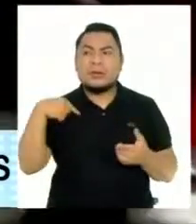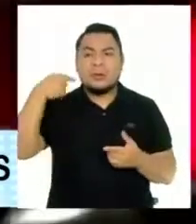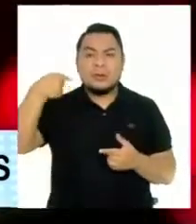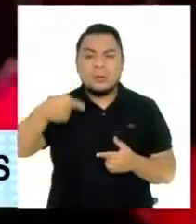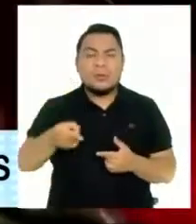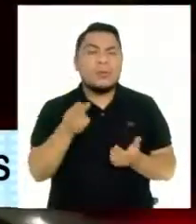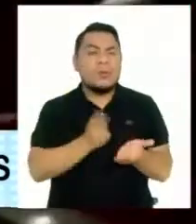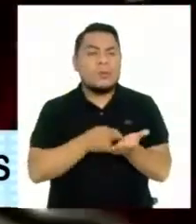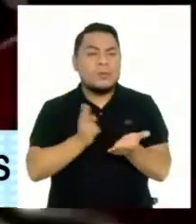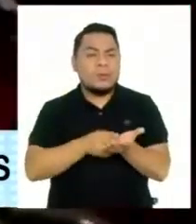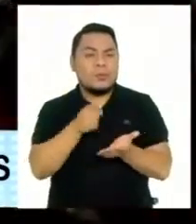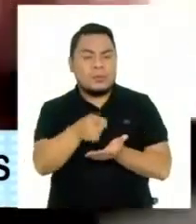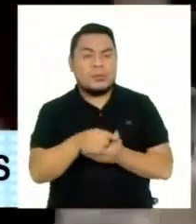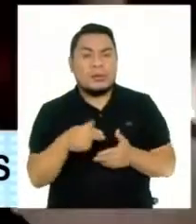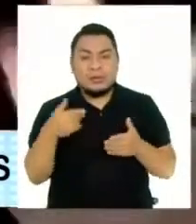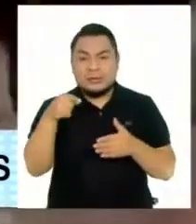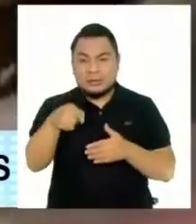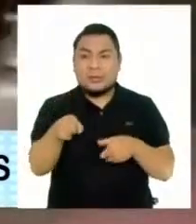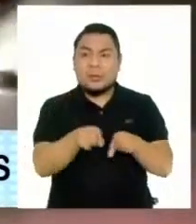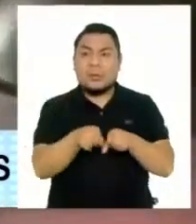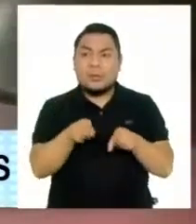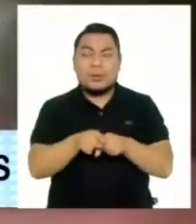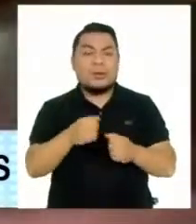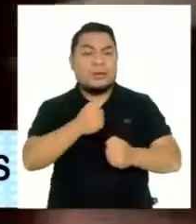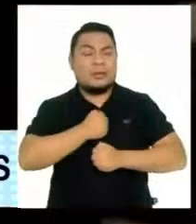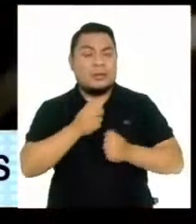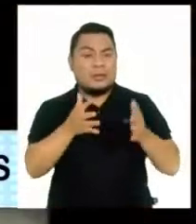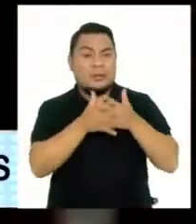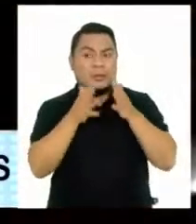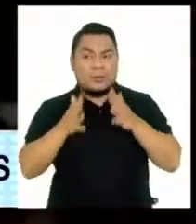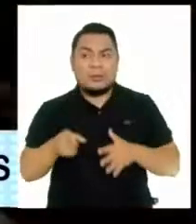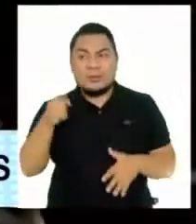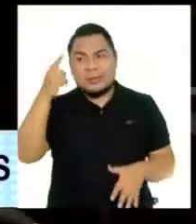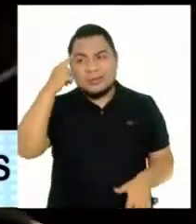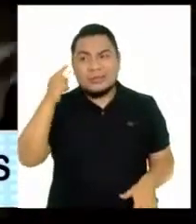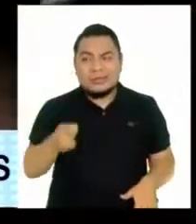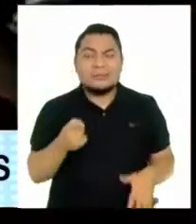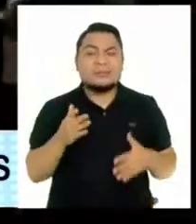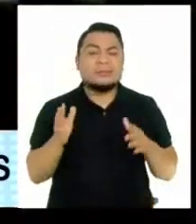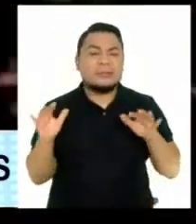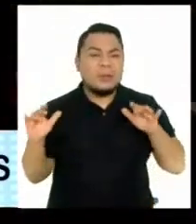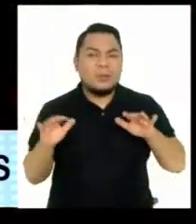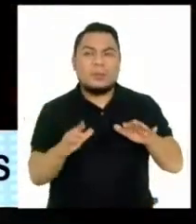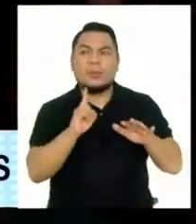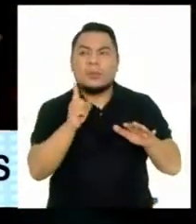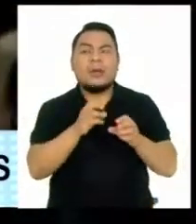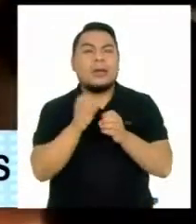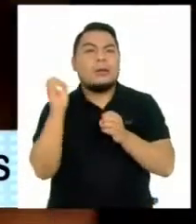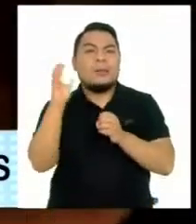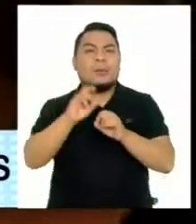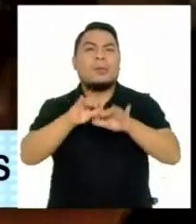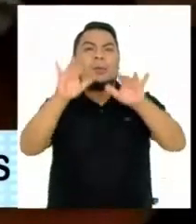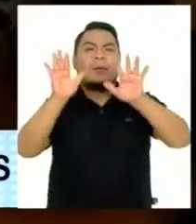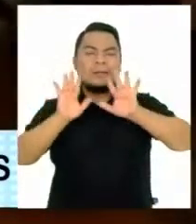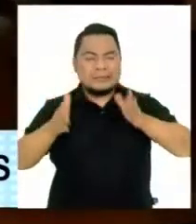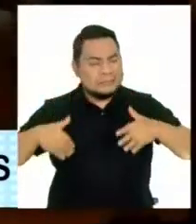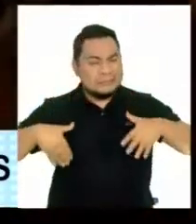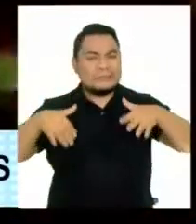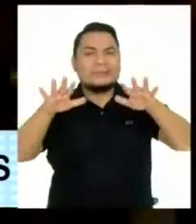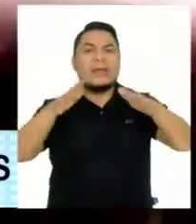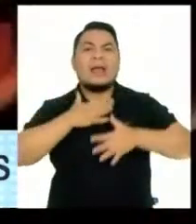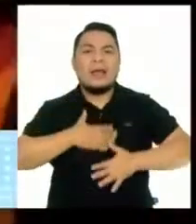caos se repite. En la víspera los mismos militares estadounidenses tuvieron que lanzar gases lacrimógenos para